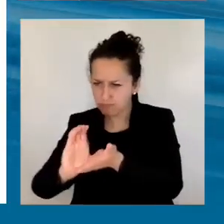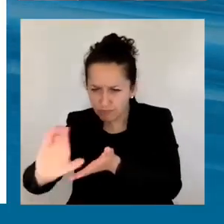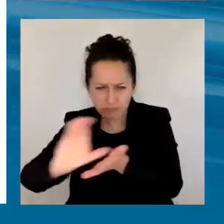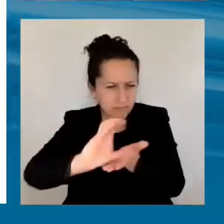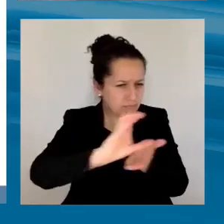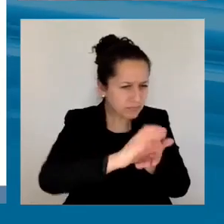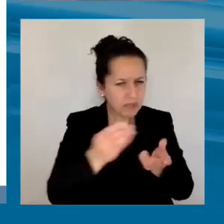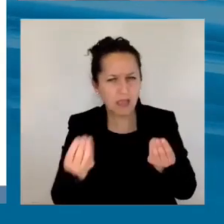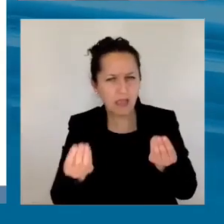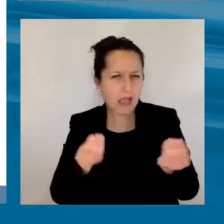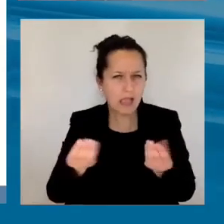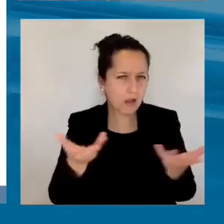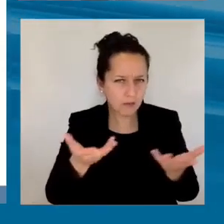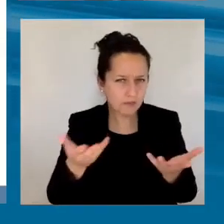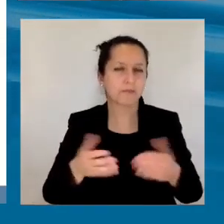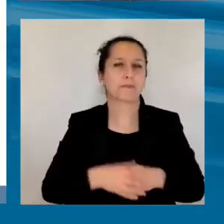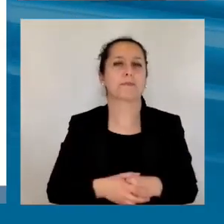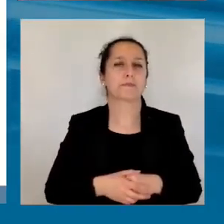Para concluir,